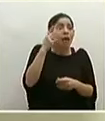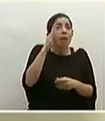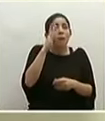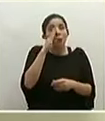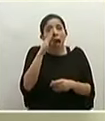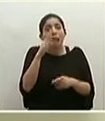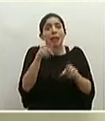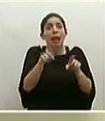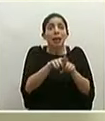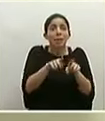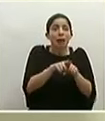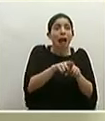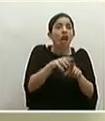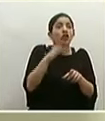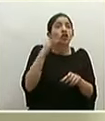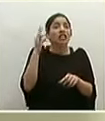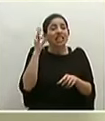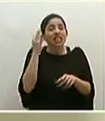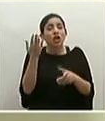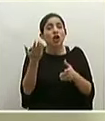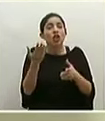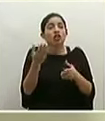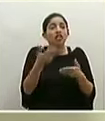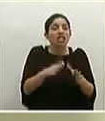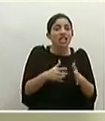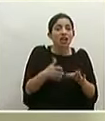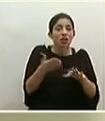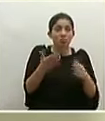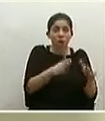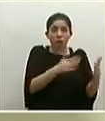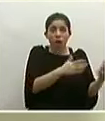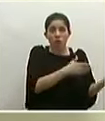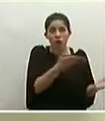madres a muchos hermanos, a muchos tíos, eventualmente hijos, eso es lo que no queremos acá que acá